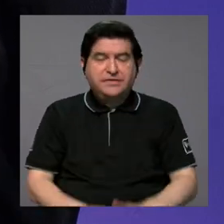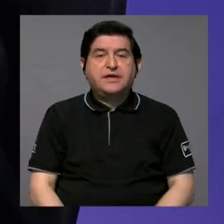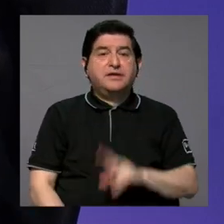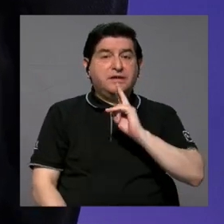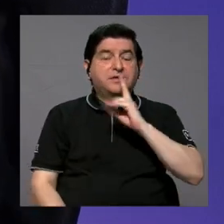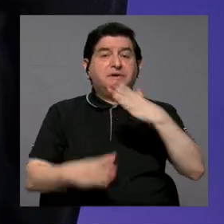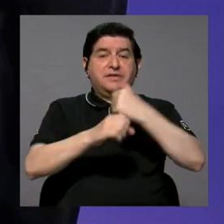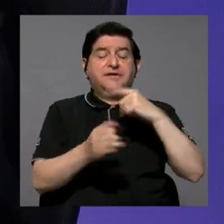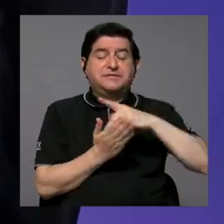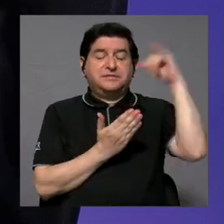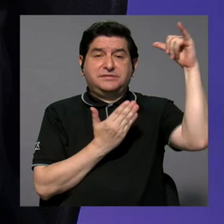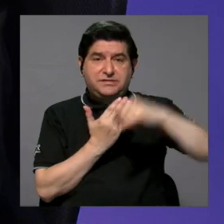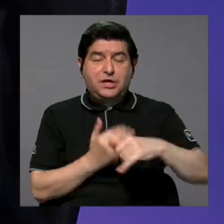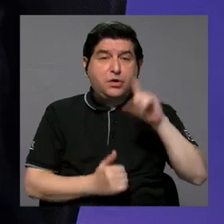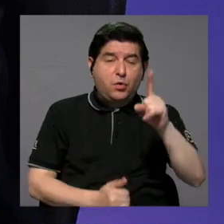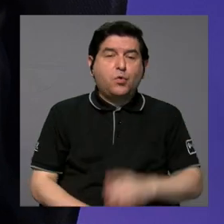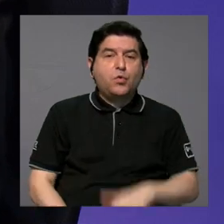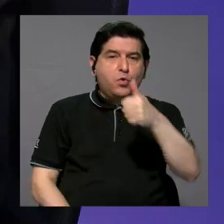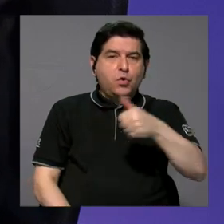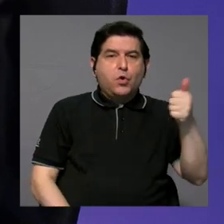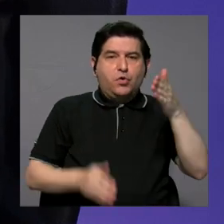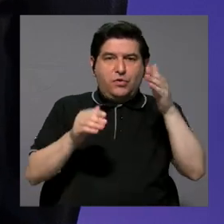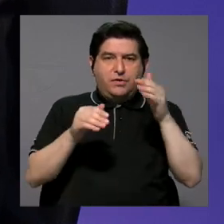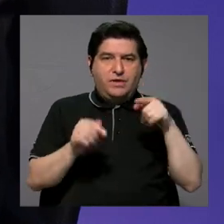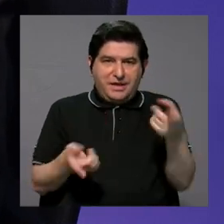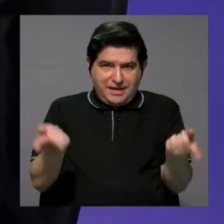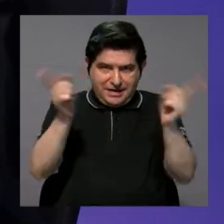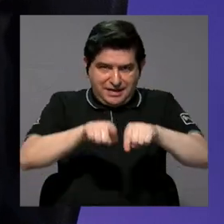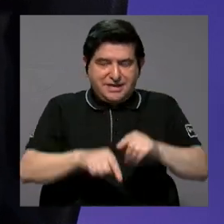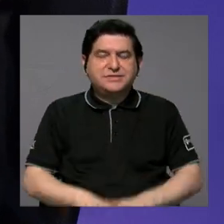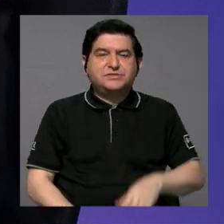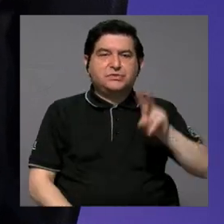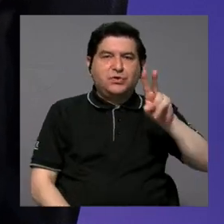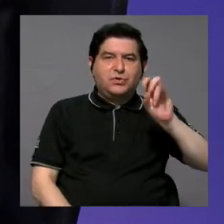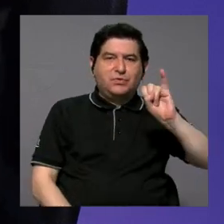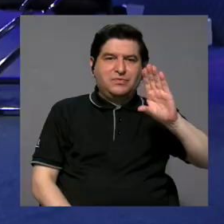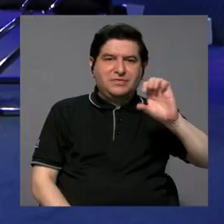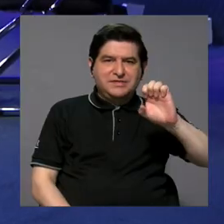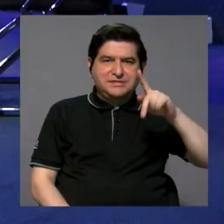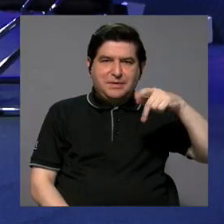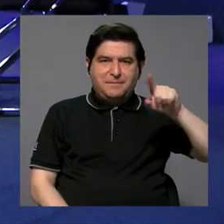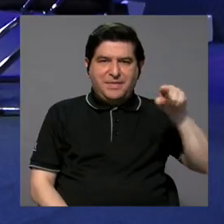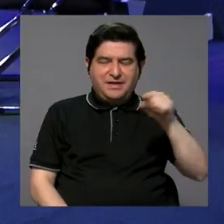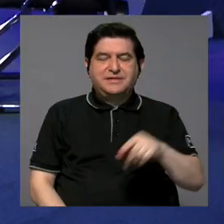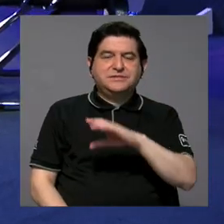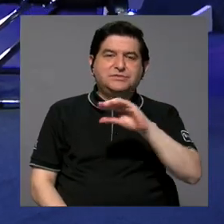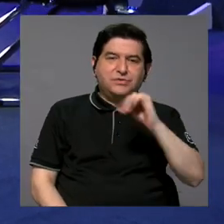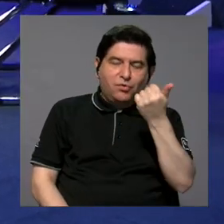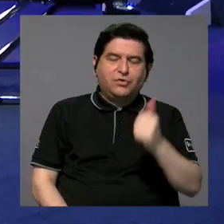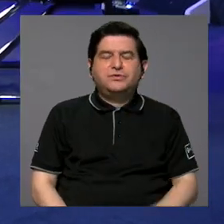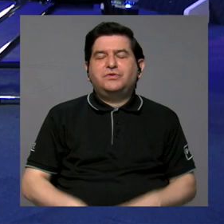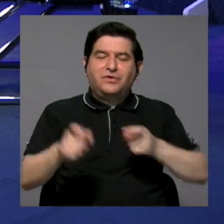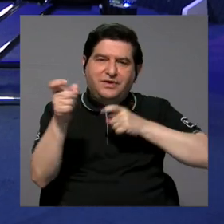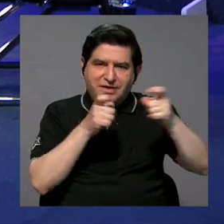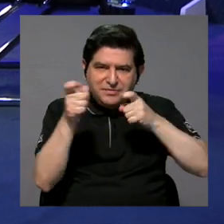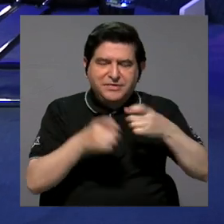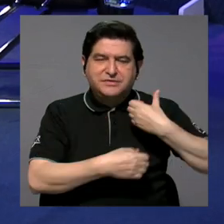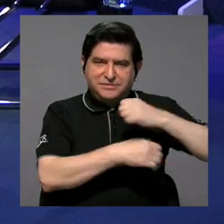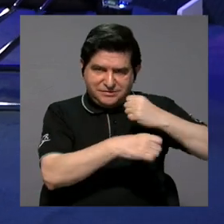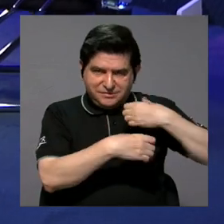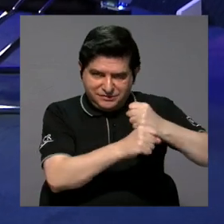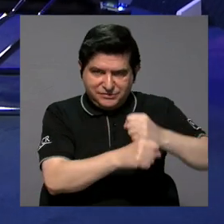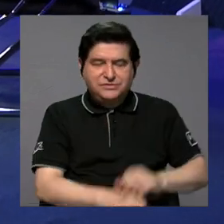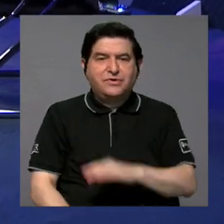realidad este proyecto, uno con la rectoría en el caso del Vicepaz y otro con la parte administrativa de parte de la municipalidad y también